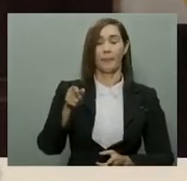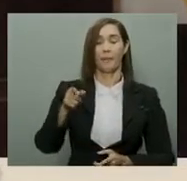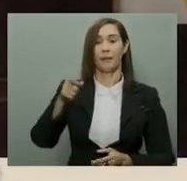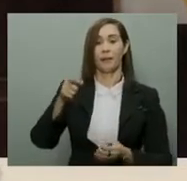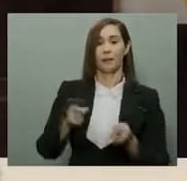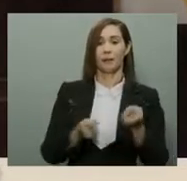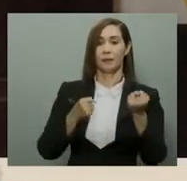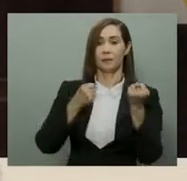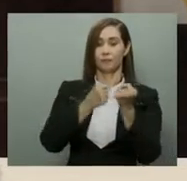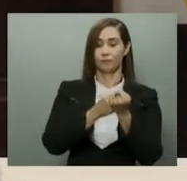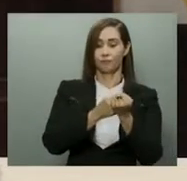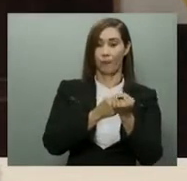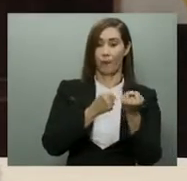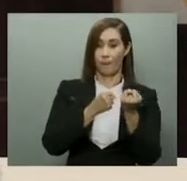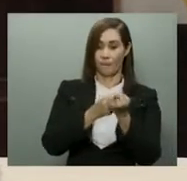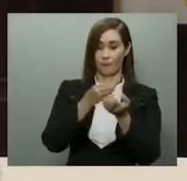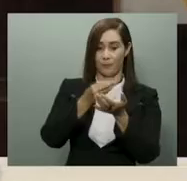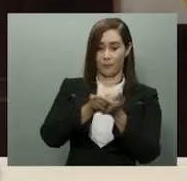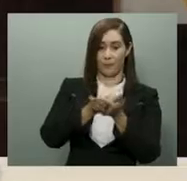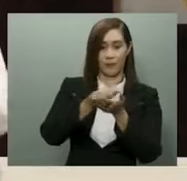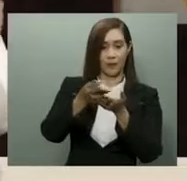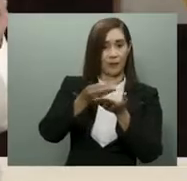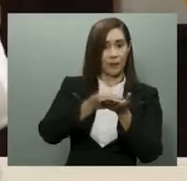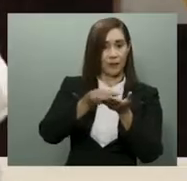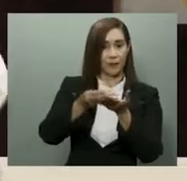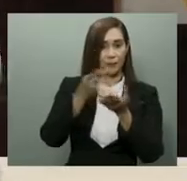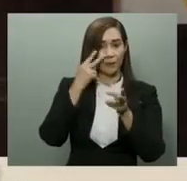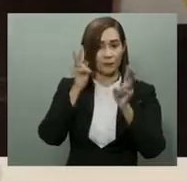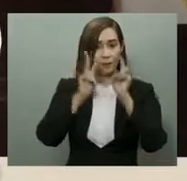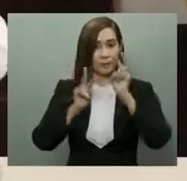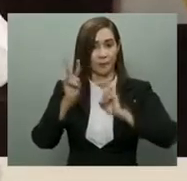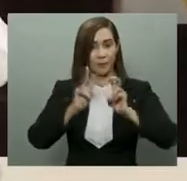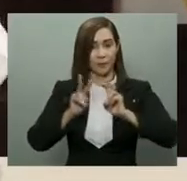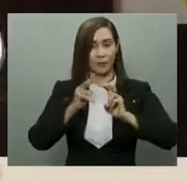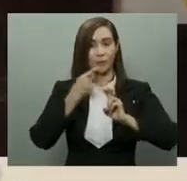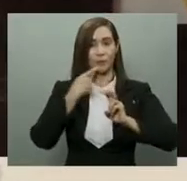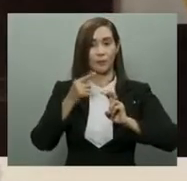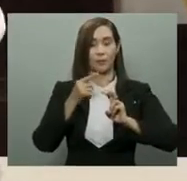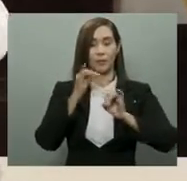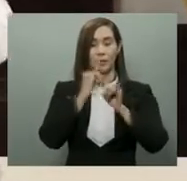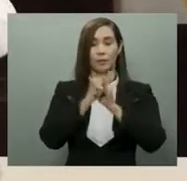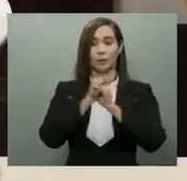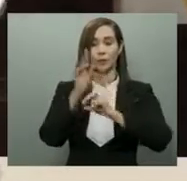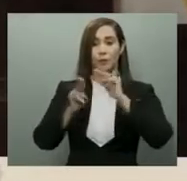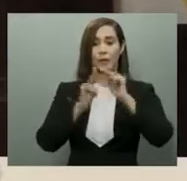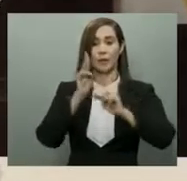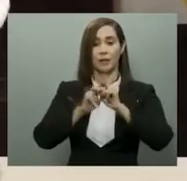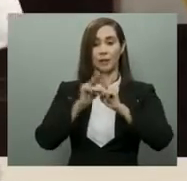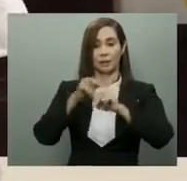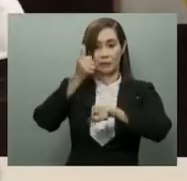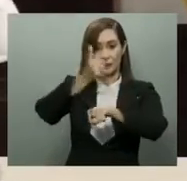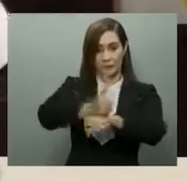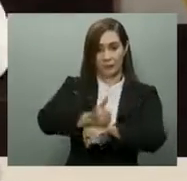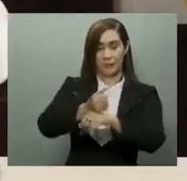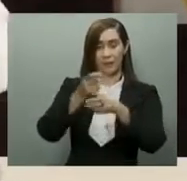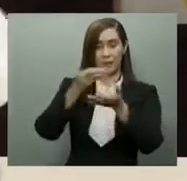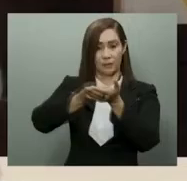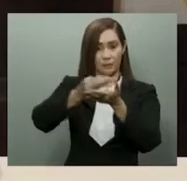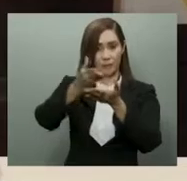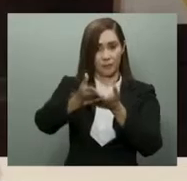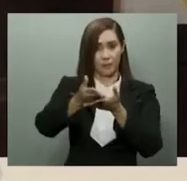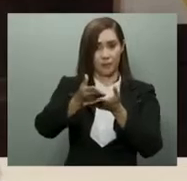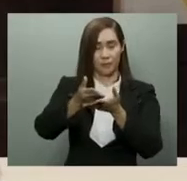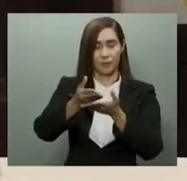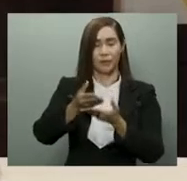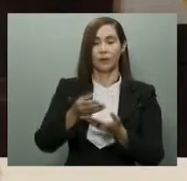influir en los precios y de ser, como su nombre bien lo indica, Instituto Nacional de Estabilizar de Precios. Le